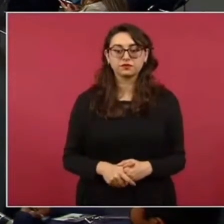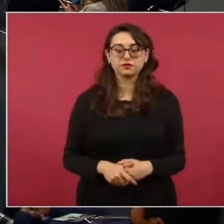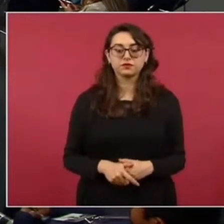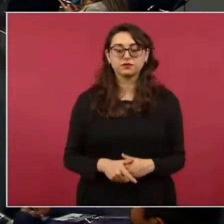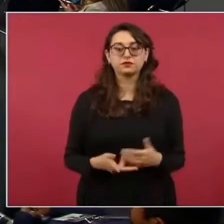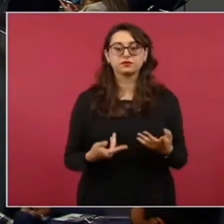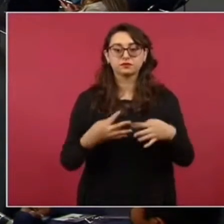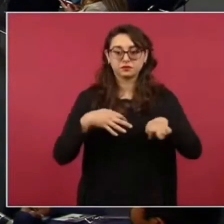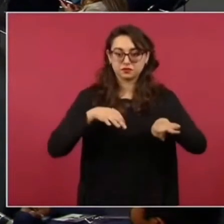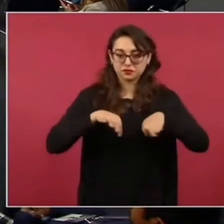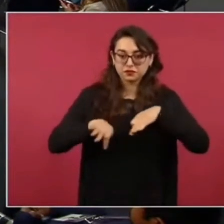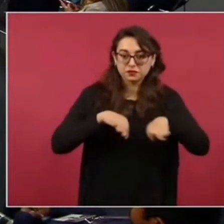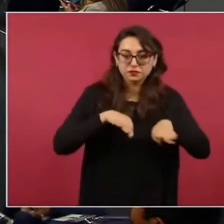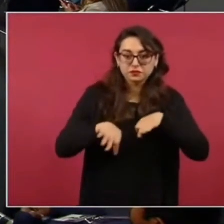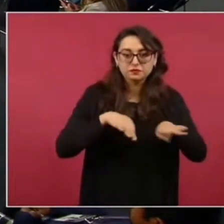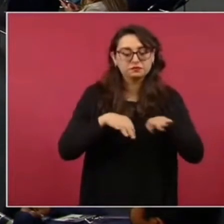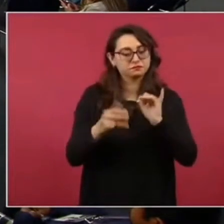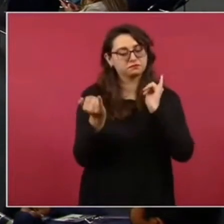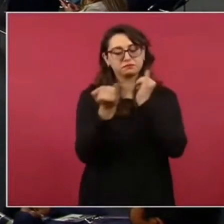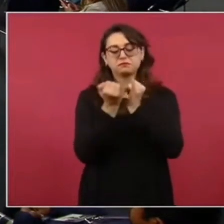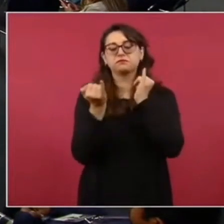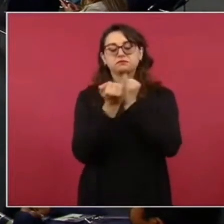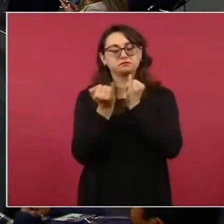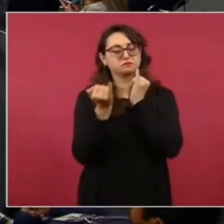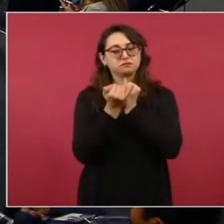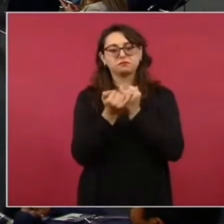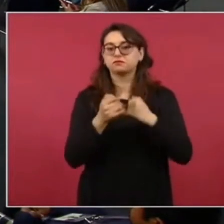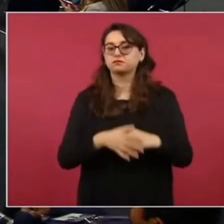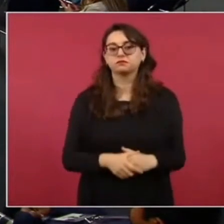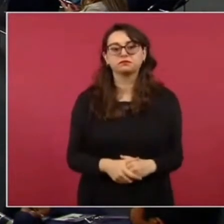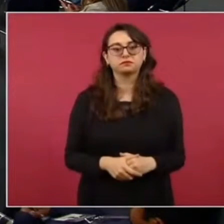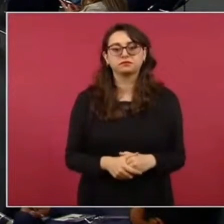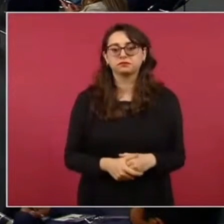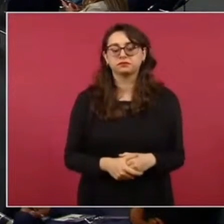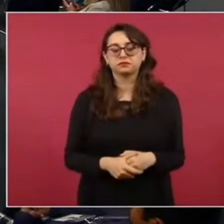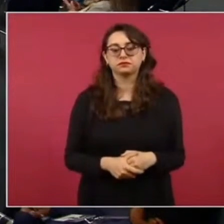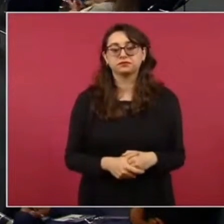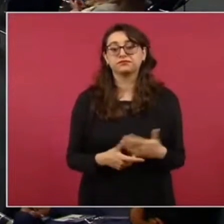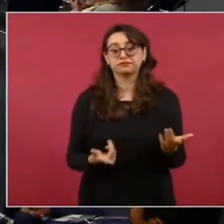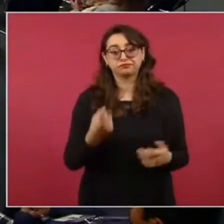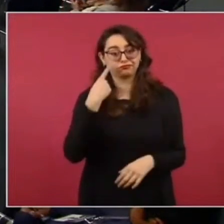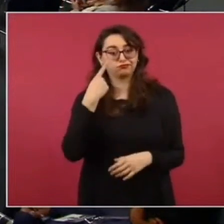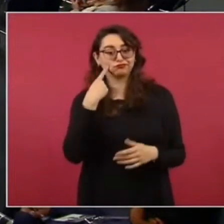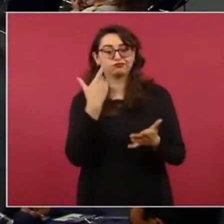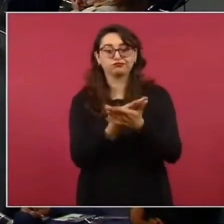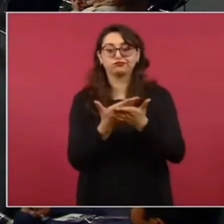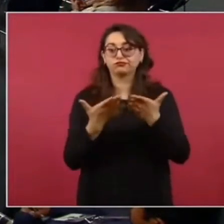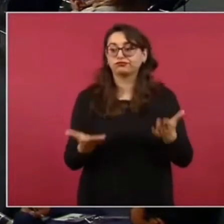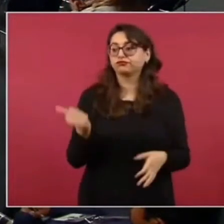11 millones de becas estudiantes. como nunca.